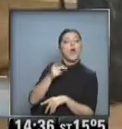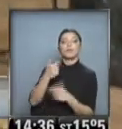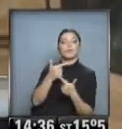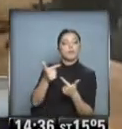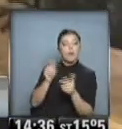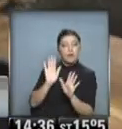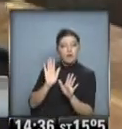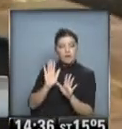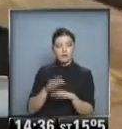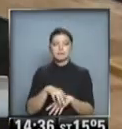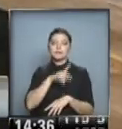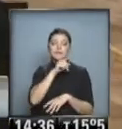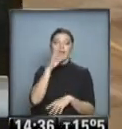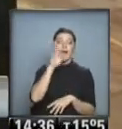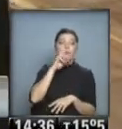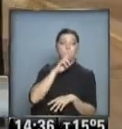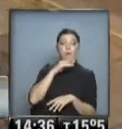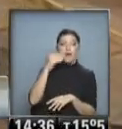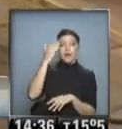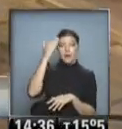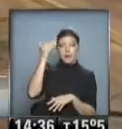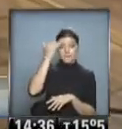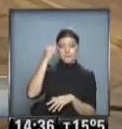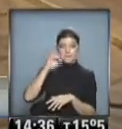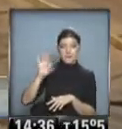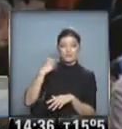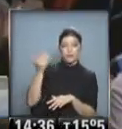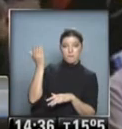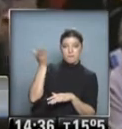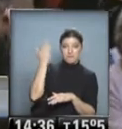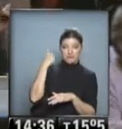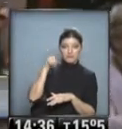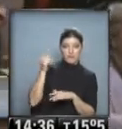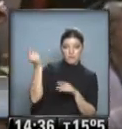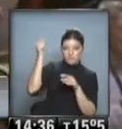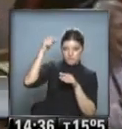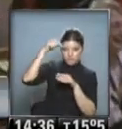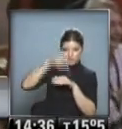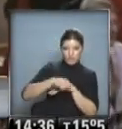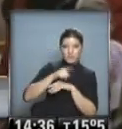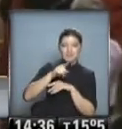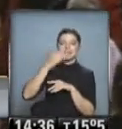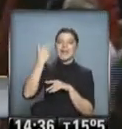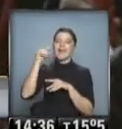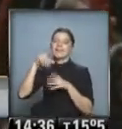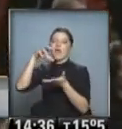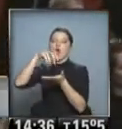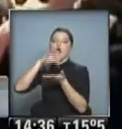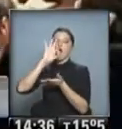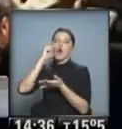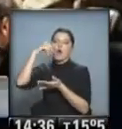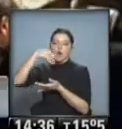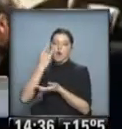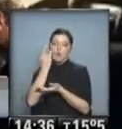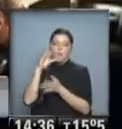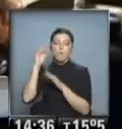Bachelet retornó a Chile en marzo pasado, luego de encabezar la flamante ONU Mujeres. Inmediatamente reordenó a